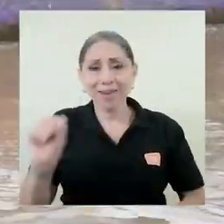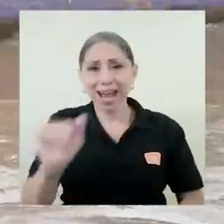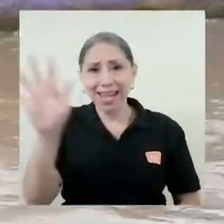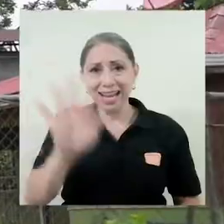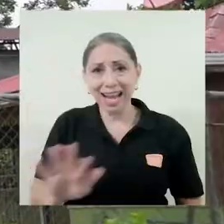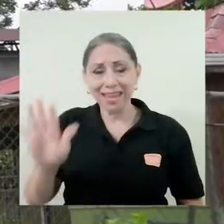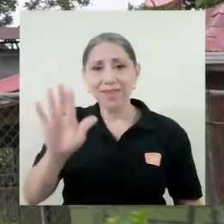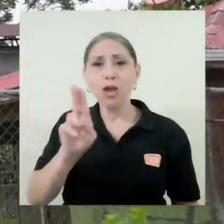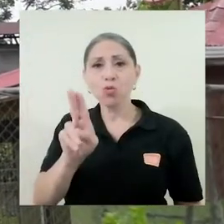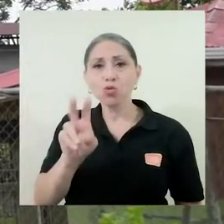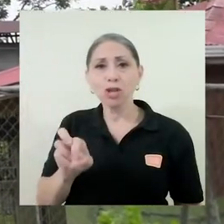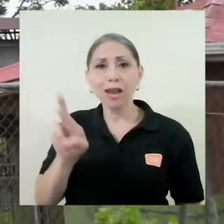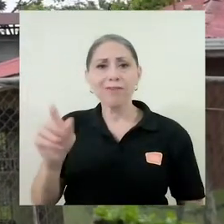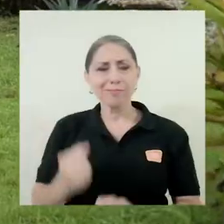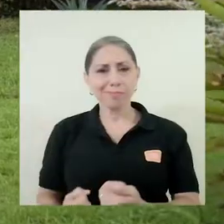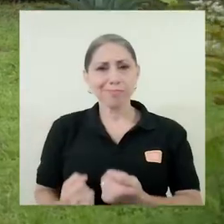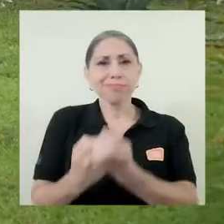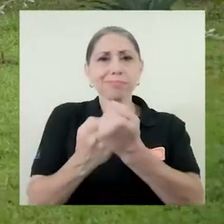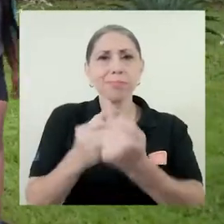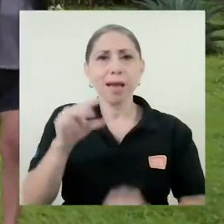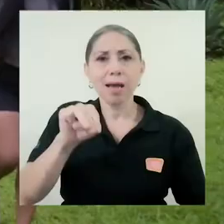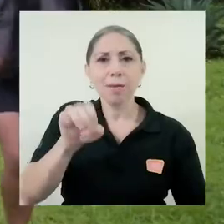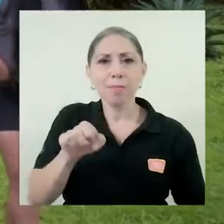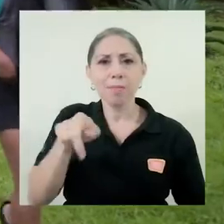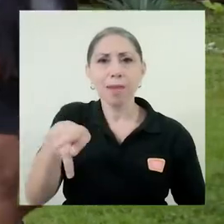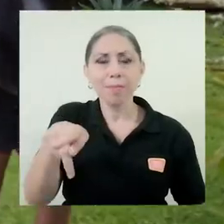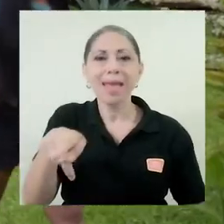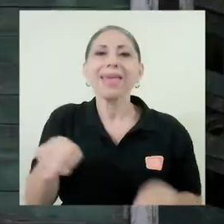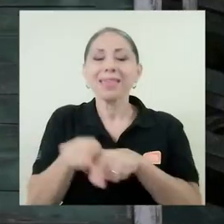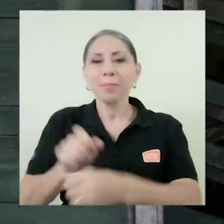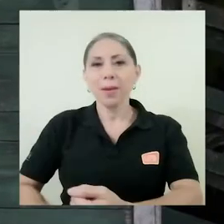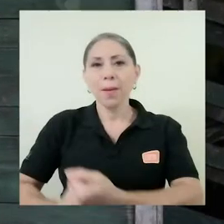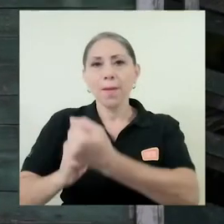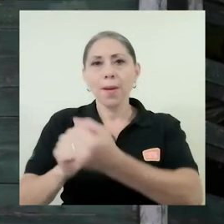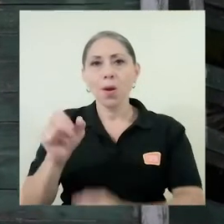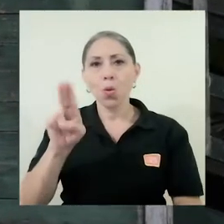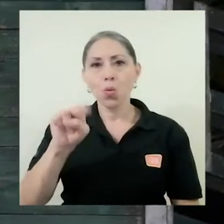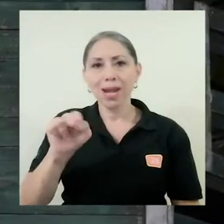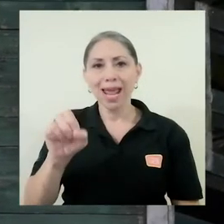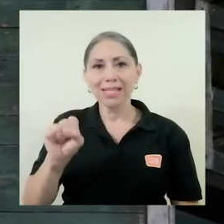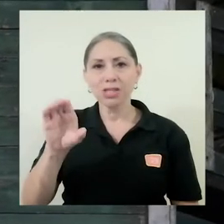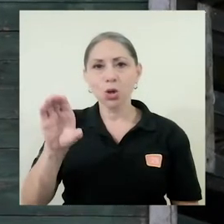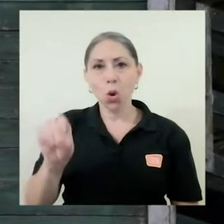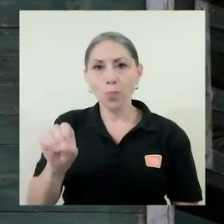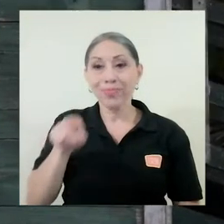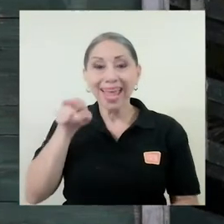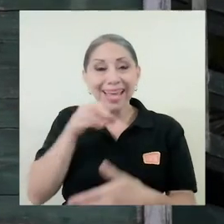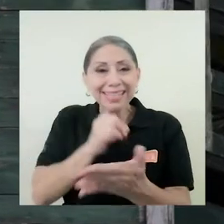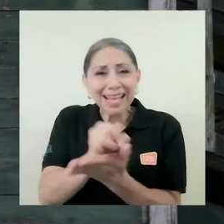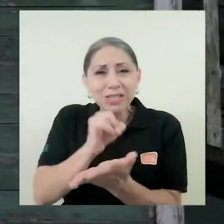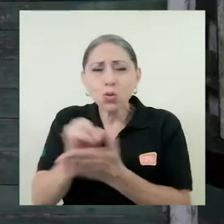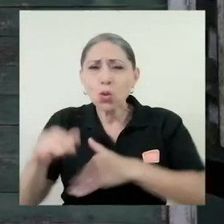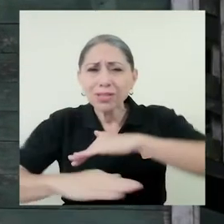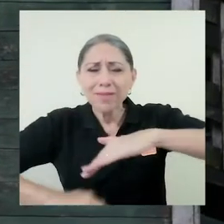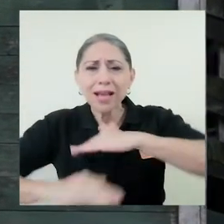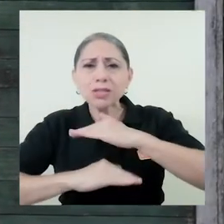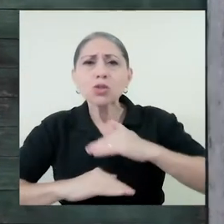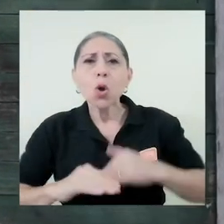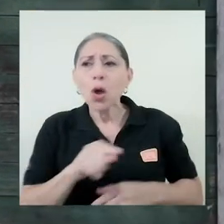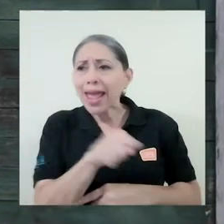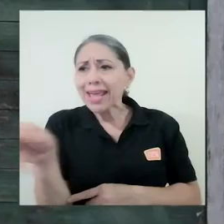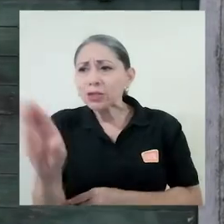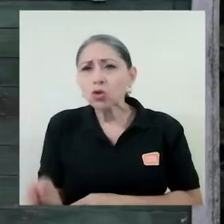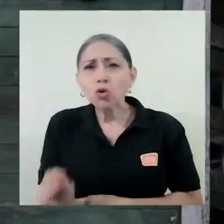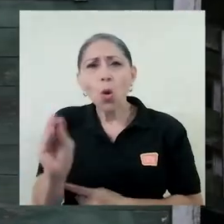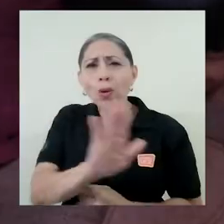UCR brindaron apoyo al Ministerio de Educación y a la UNESCO. El estudio se basó en las percepciones de